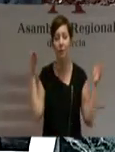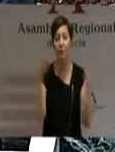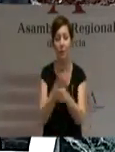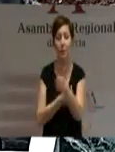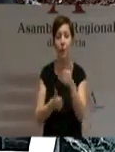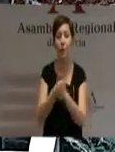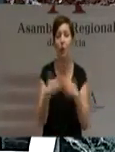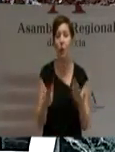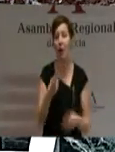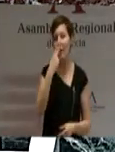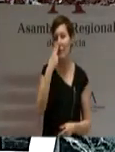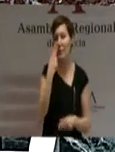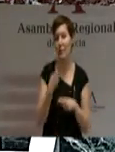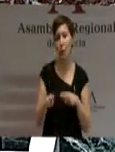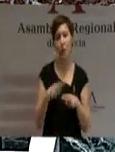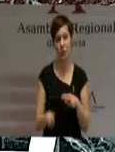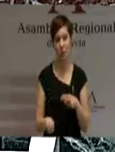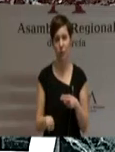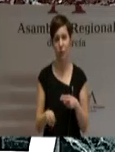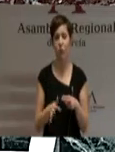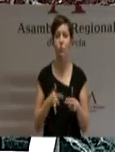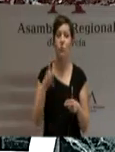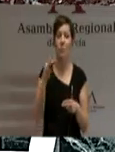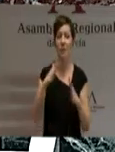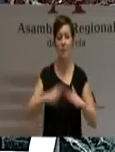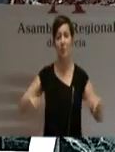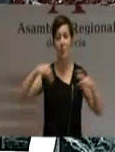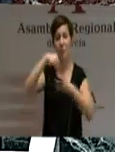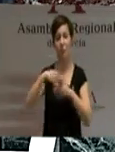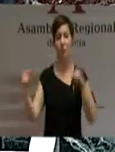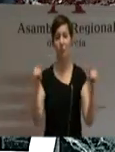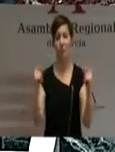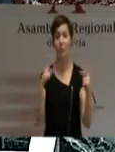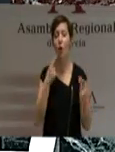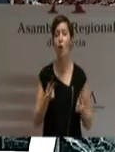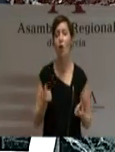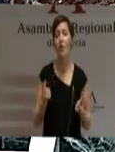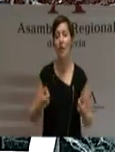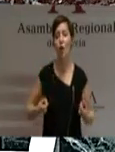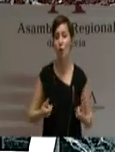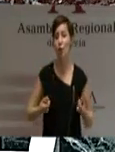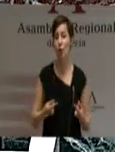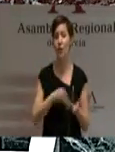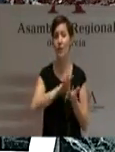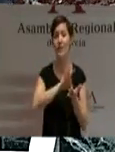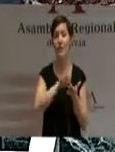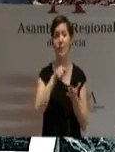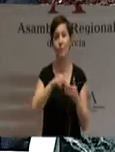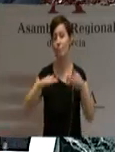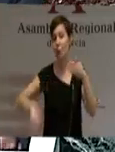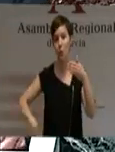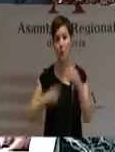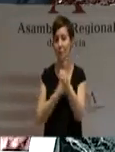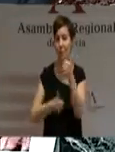y a la aritmética parlamentaria que a los costes reales de los servicios, que es lo que debiera de haber primado en el